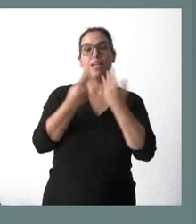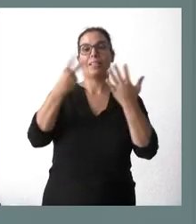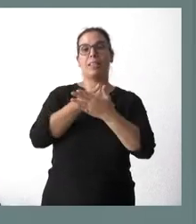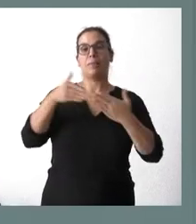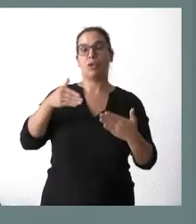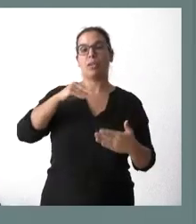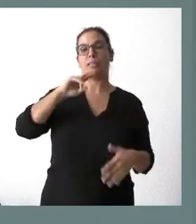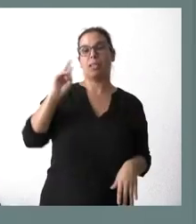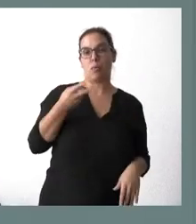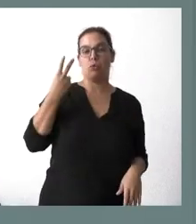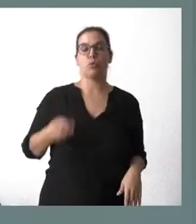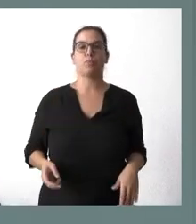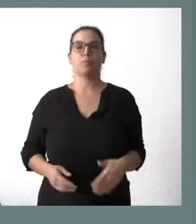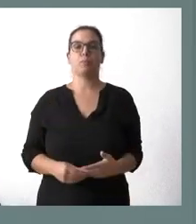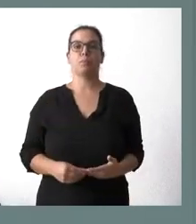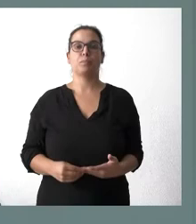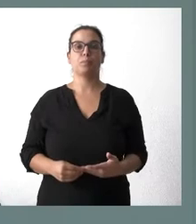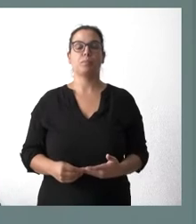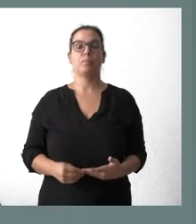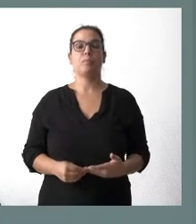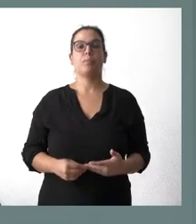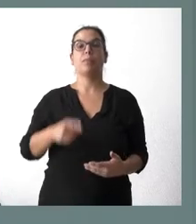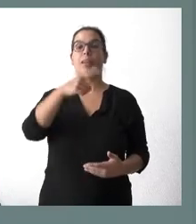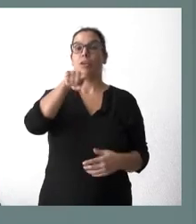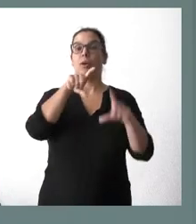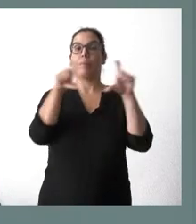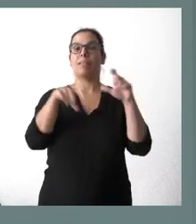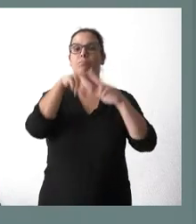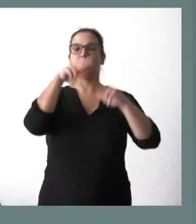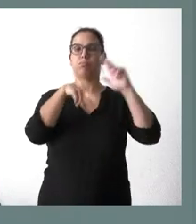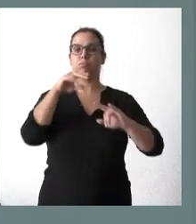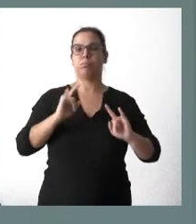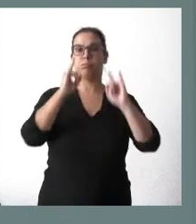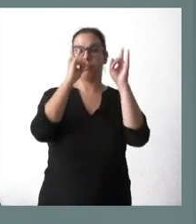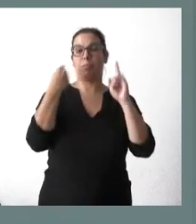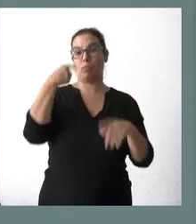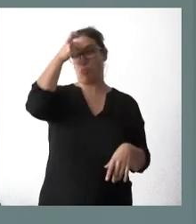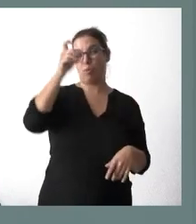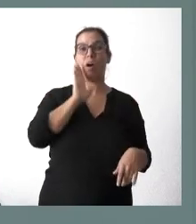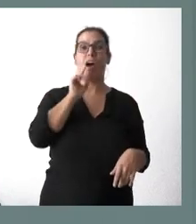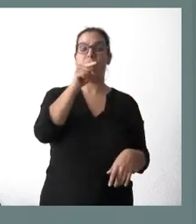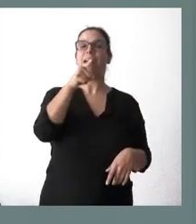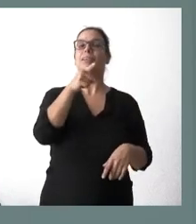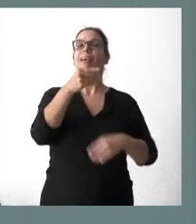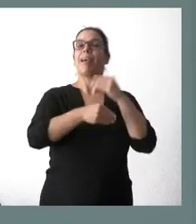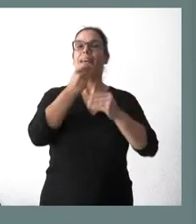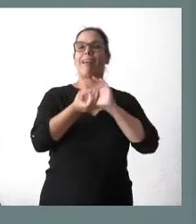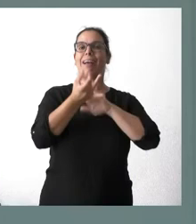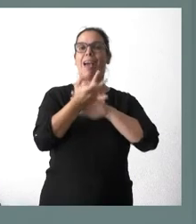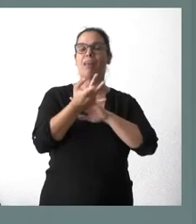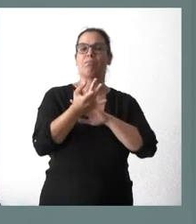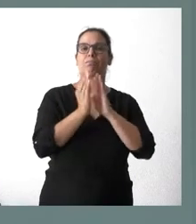de euros. Está construyendo esta empresa una planta enviada a Angos del Páramo, cuya actividad va a ser la producción de medicamentos